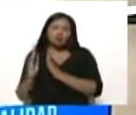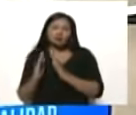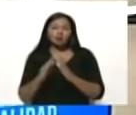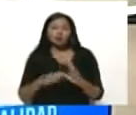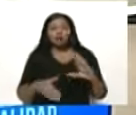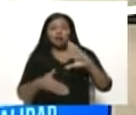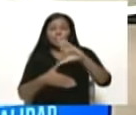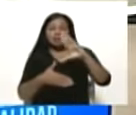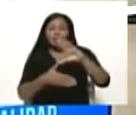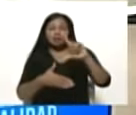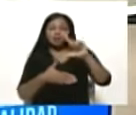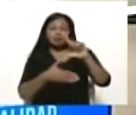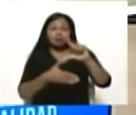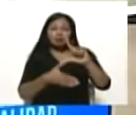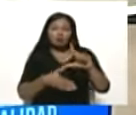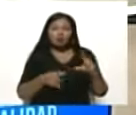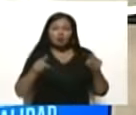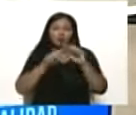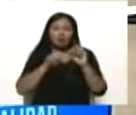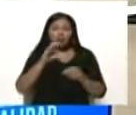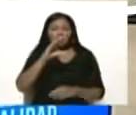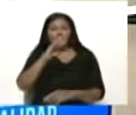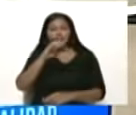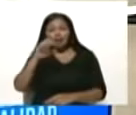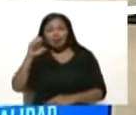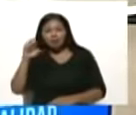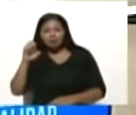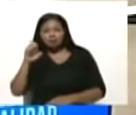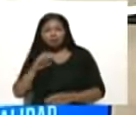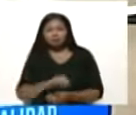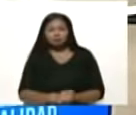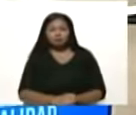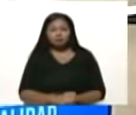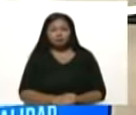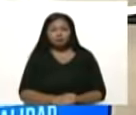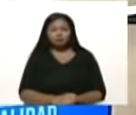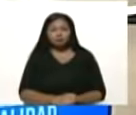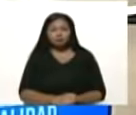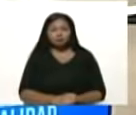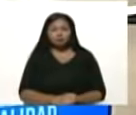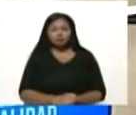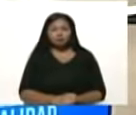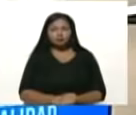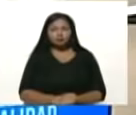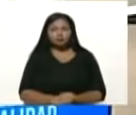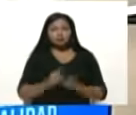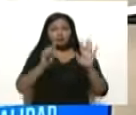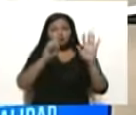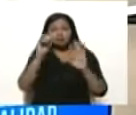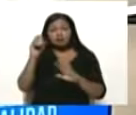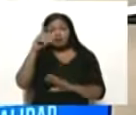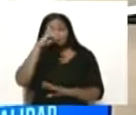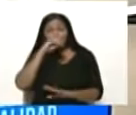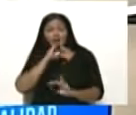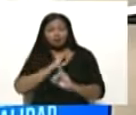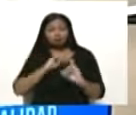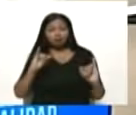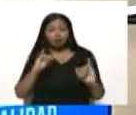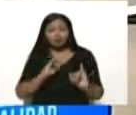latinoamericana de estudiante, la Oclae, a la Oclae, bueno, 60 años tiene la Oclae ya,